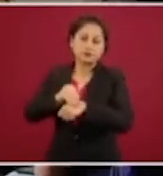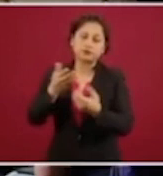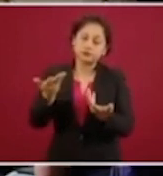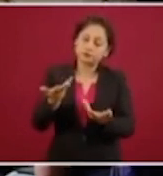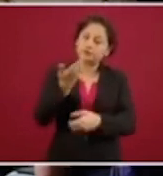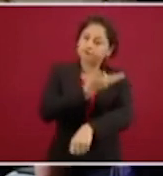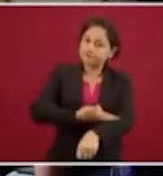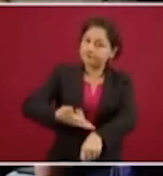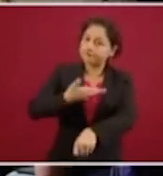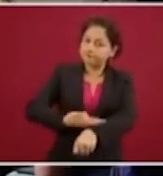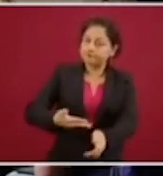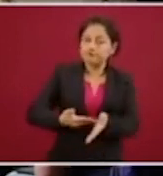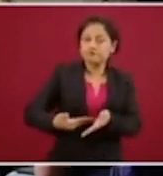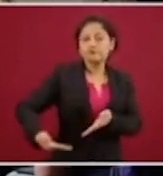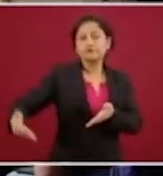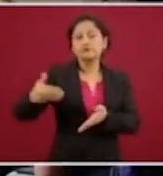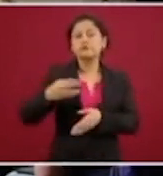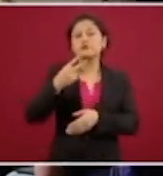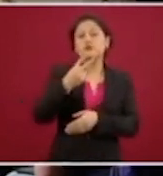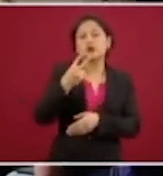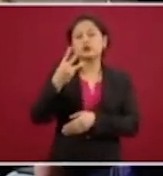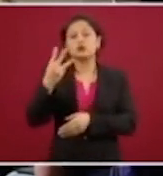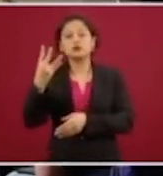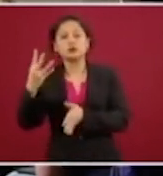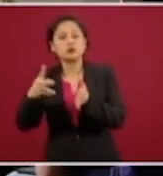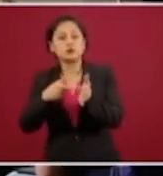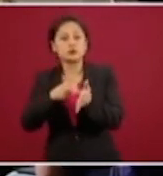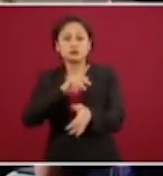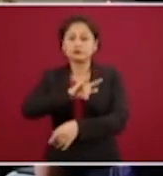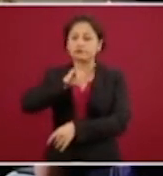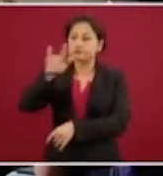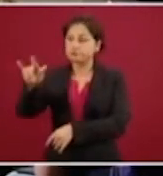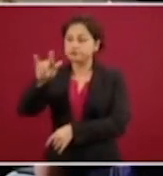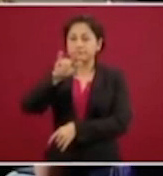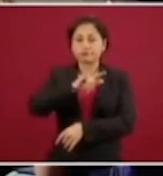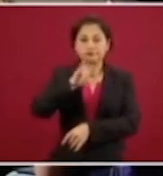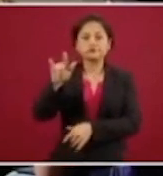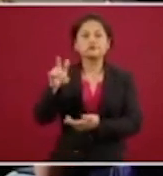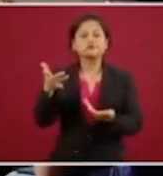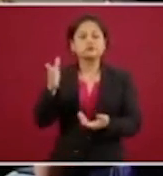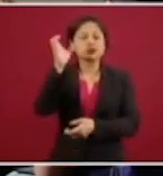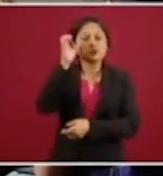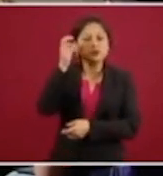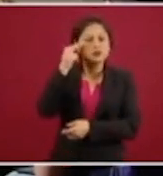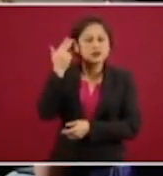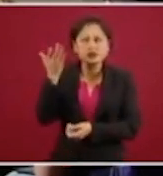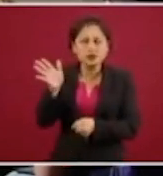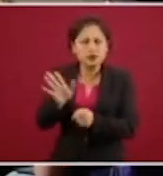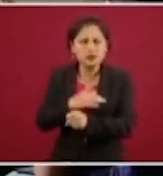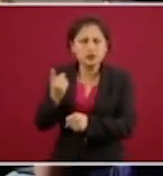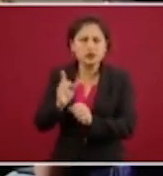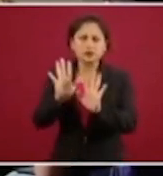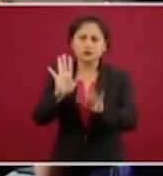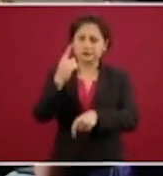Será de dos a cuatro vuelos los que tendremos. ¿Por qué con China? Porque ¿quiénes son los grandes productores?